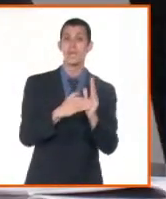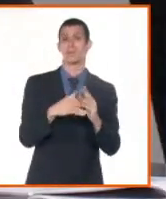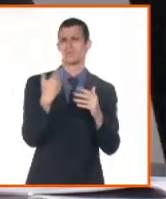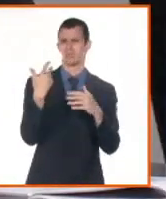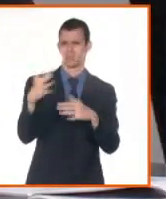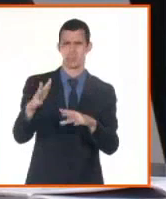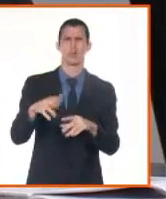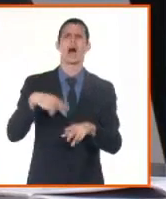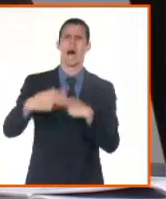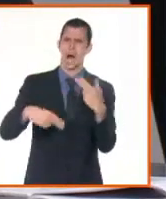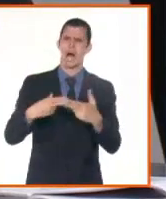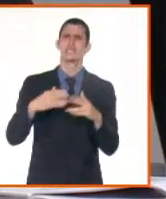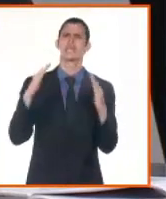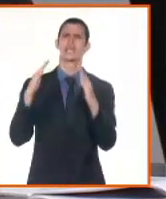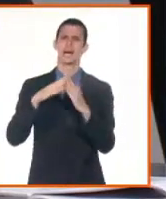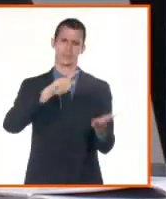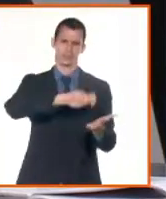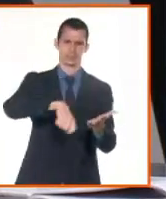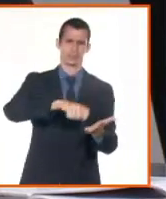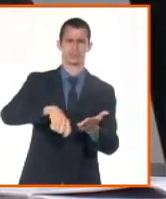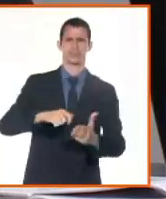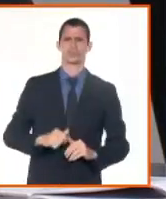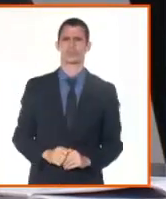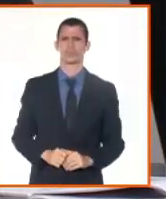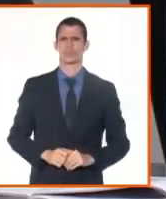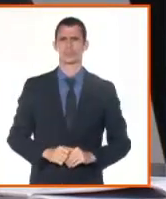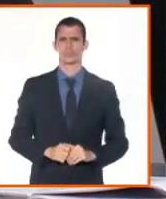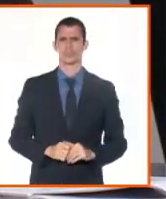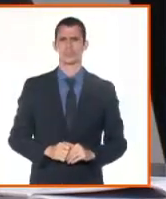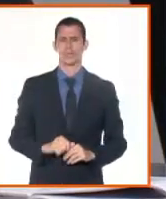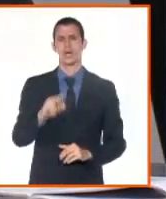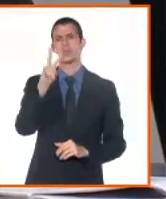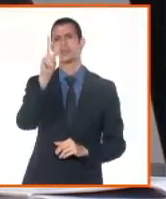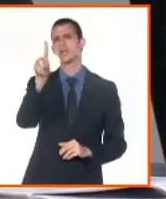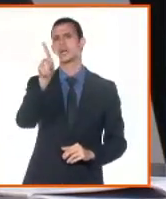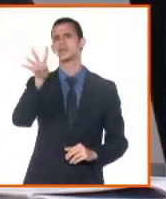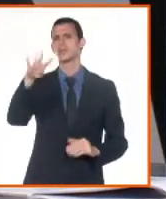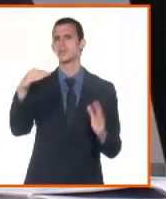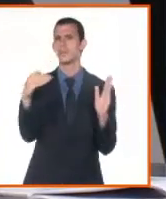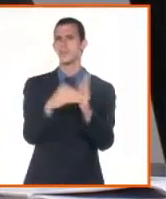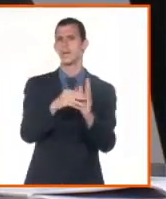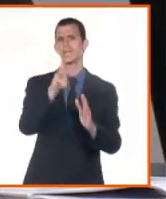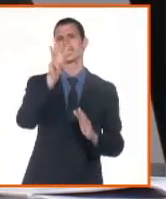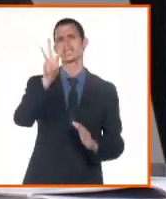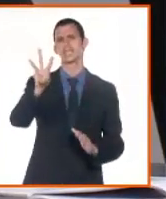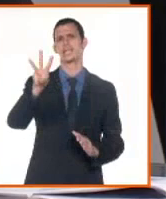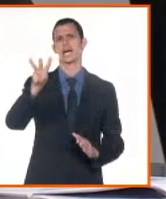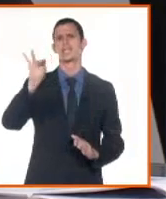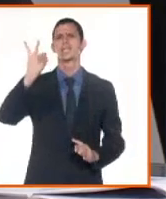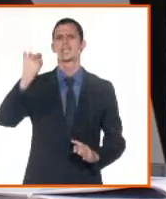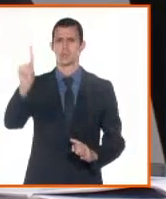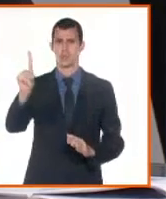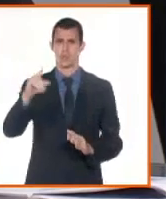corresponden a personas naturales 214.371